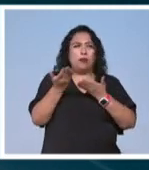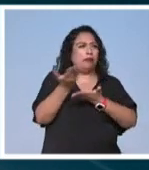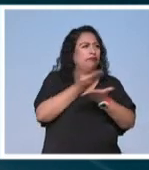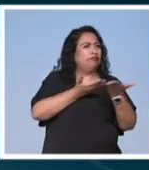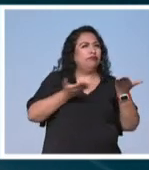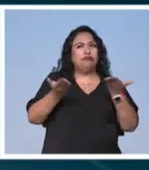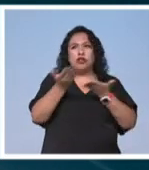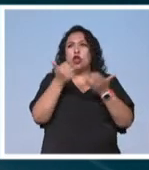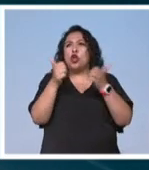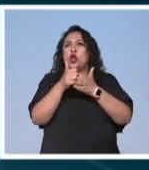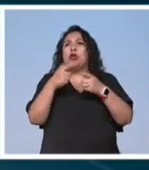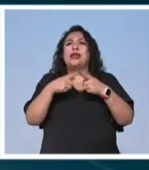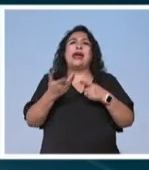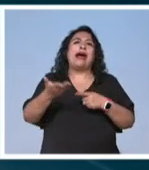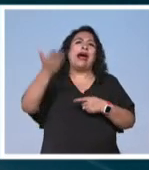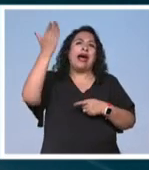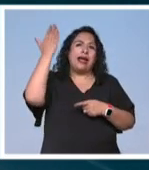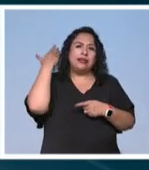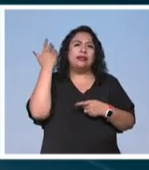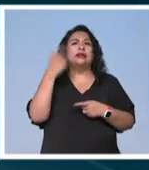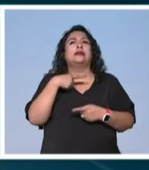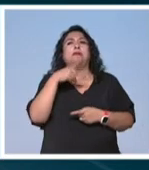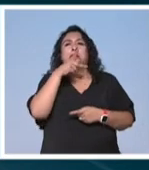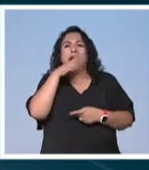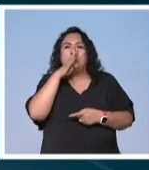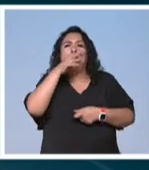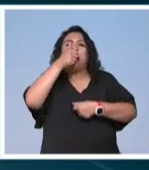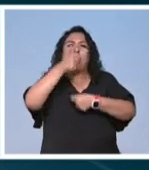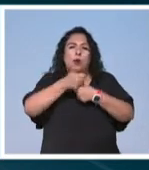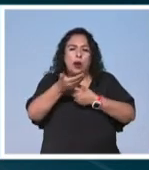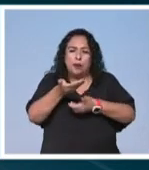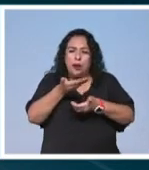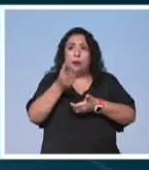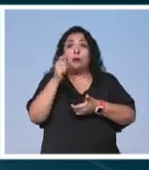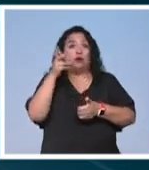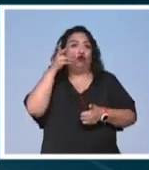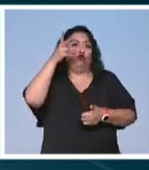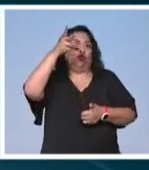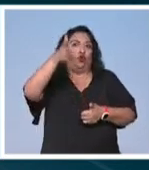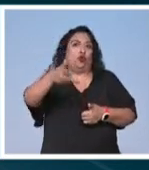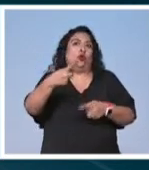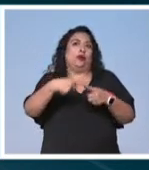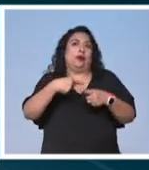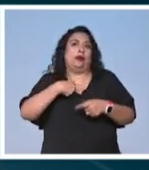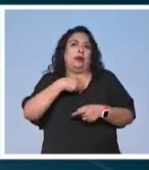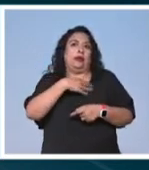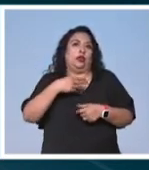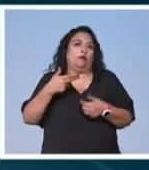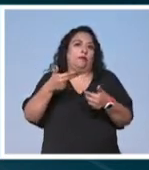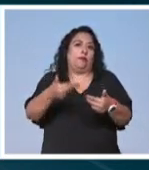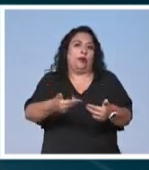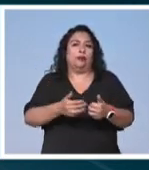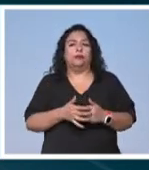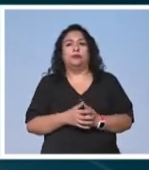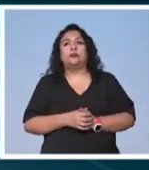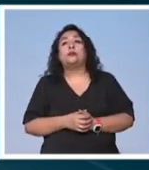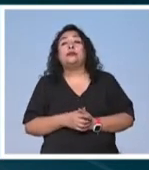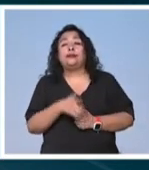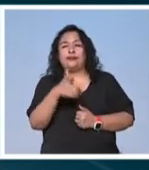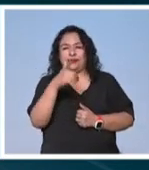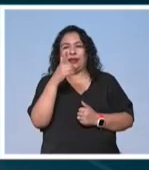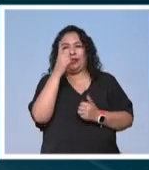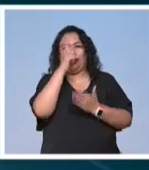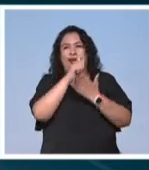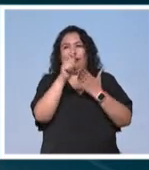relacionamos con nuestro pasado, nuestros padres, nuestros abuelos y con nuestro futuro que son nuestros hijos. Esta